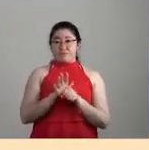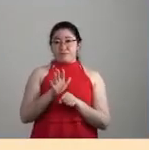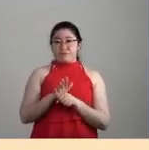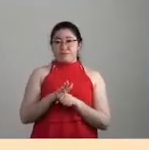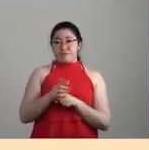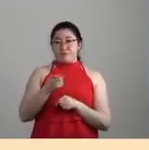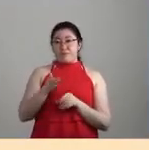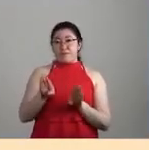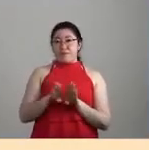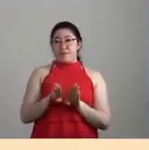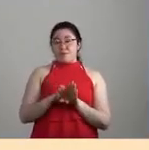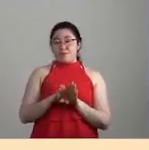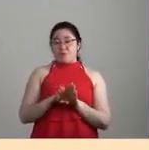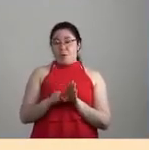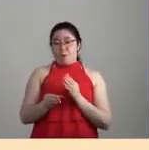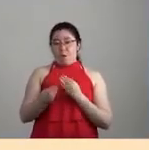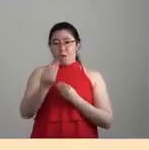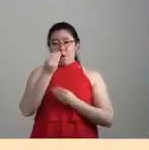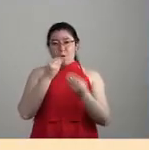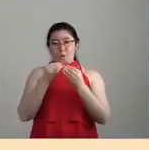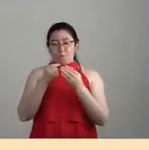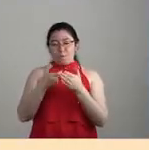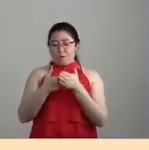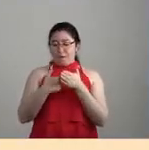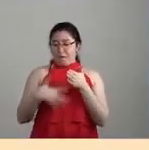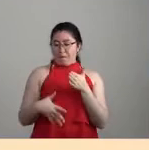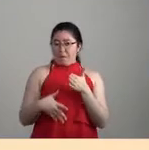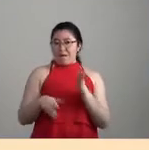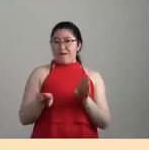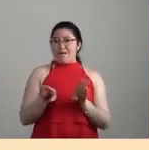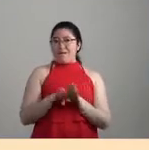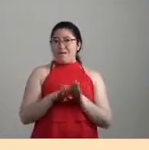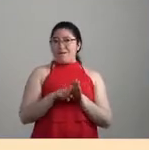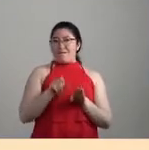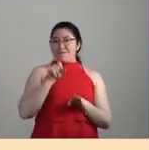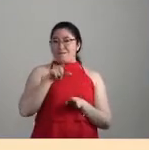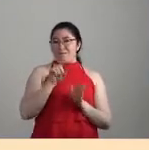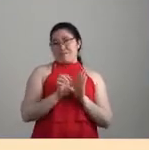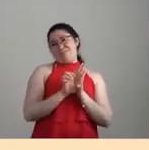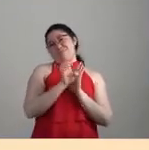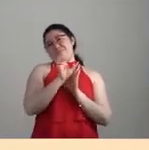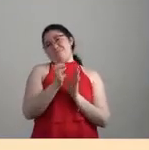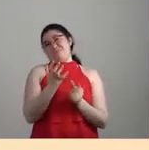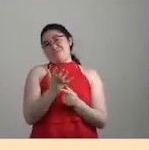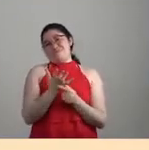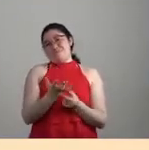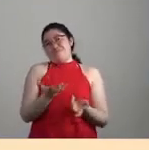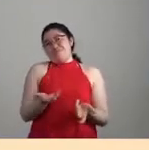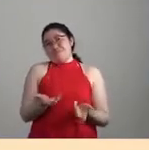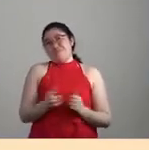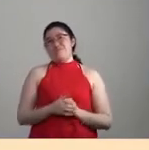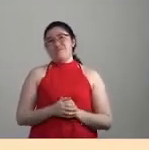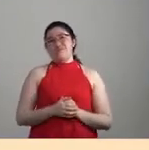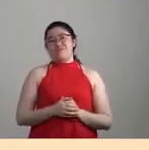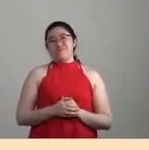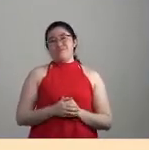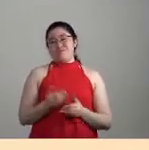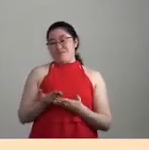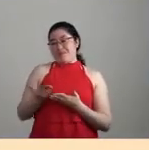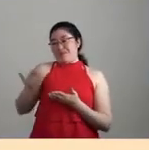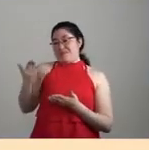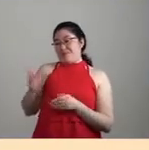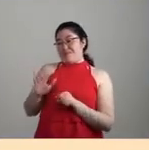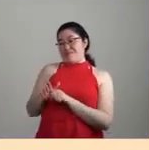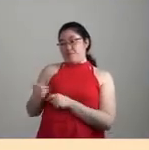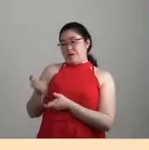alimentos baratos, ¿no? Baratos en términos relativos, baratos en términos de lo que era, por ejemplo, pues la fase anterior de desarrollo